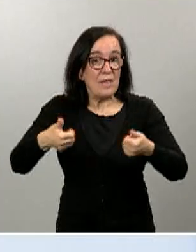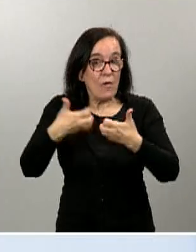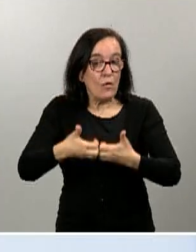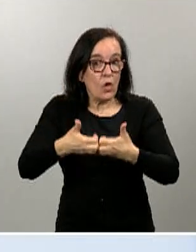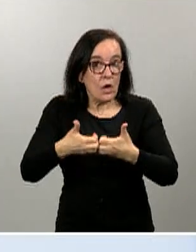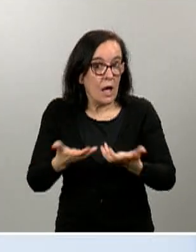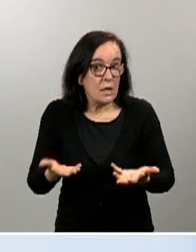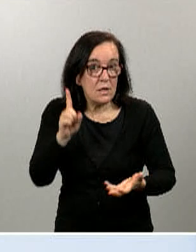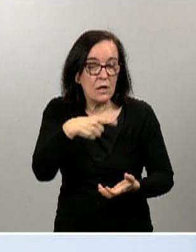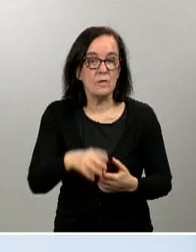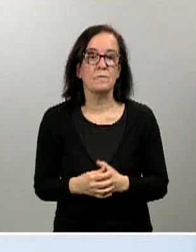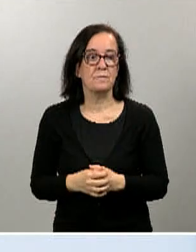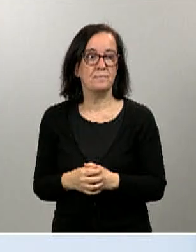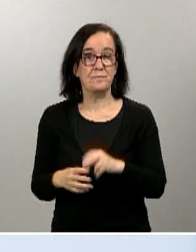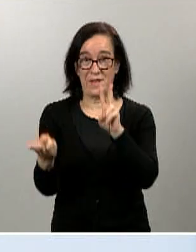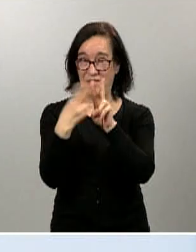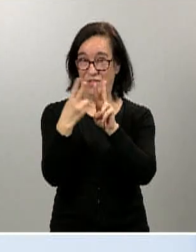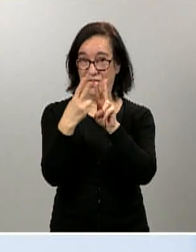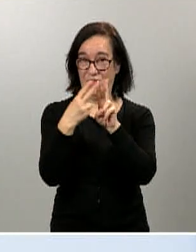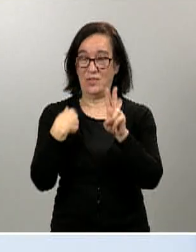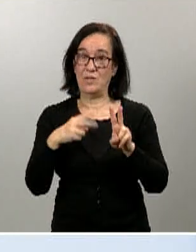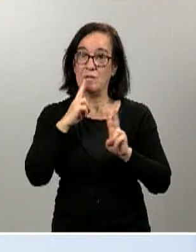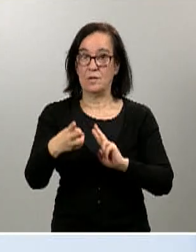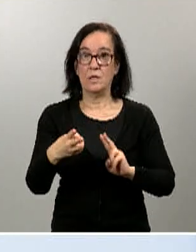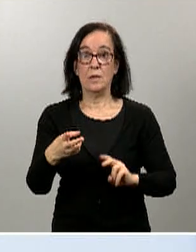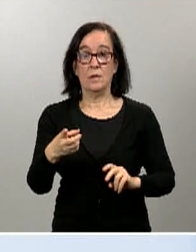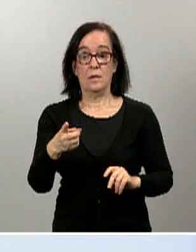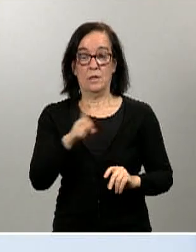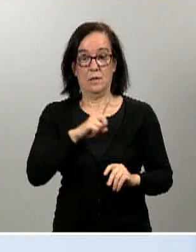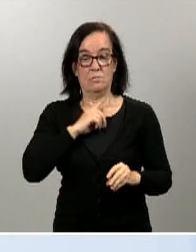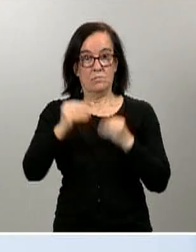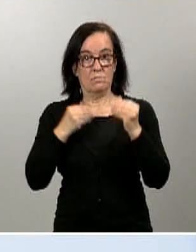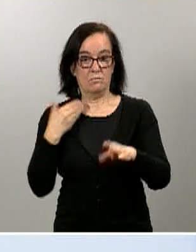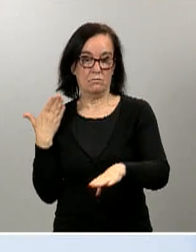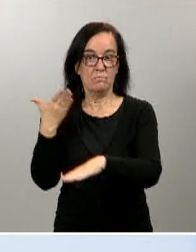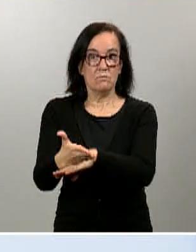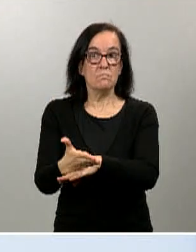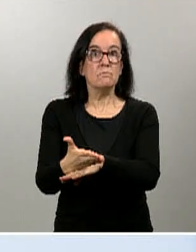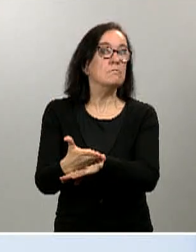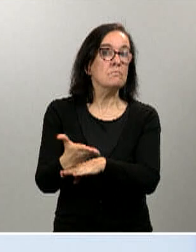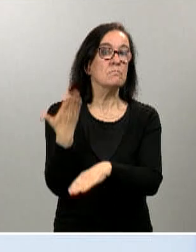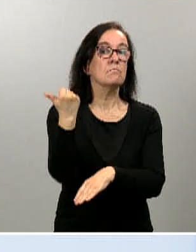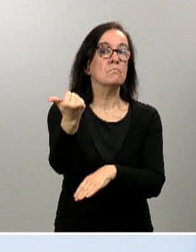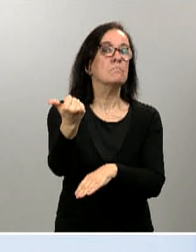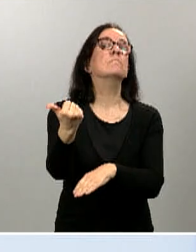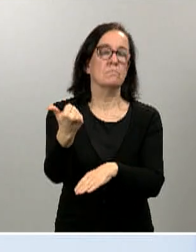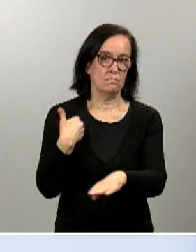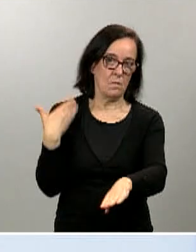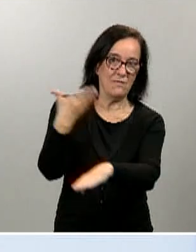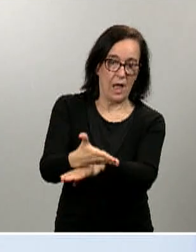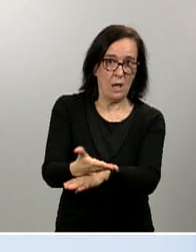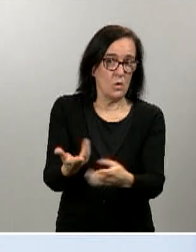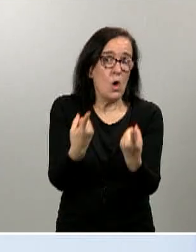Miren, las Fuerzas Armadas van allí donde se nos requiere y cuando se nos requiere.